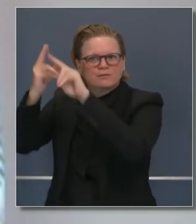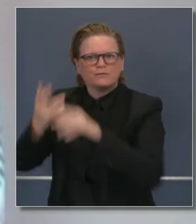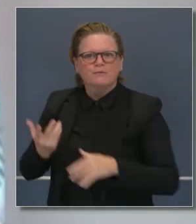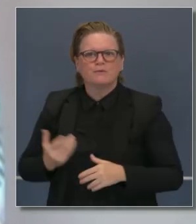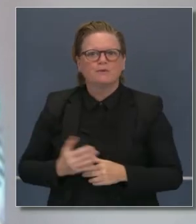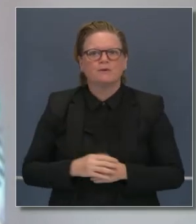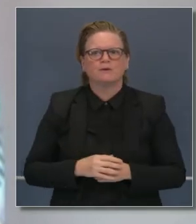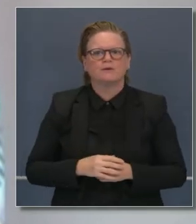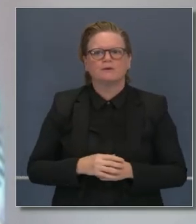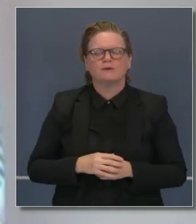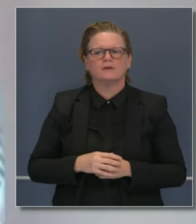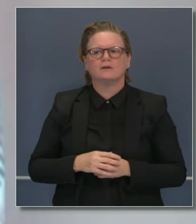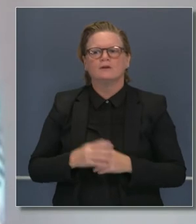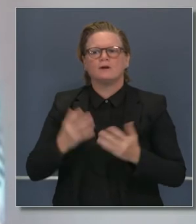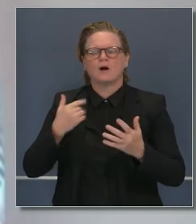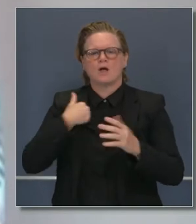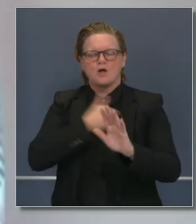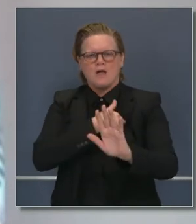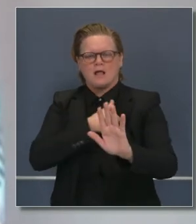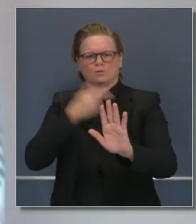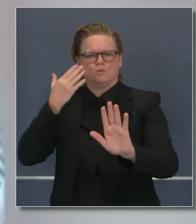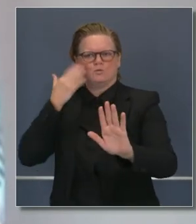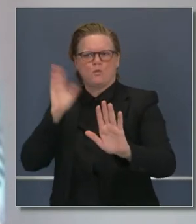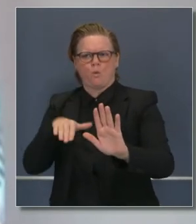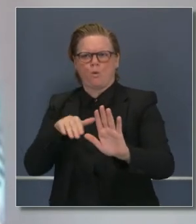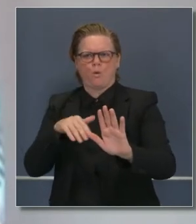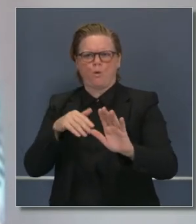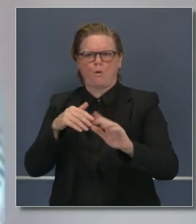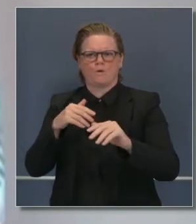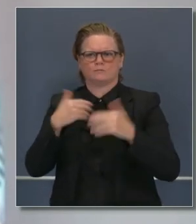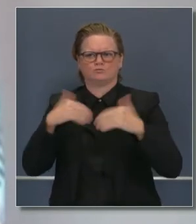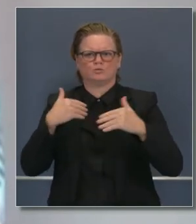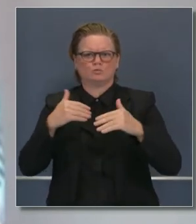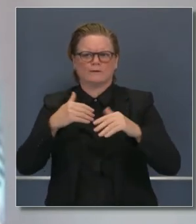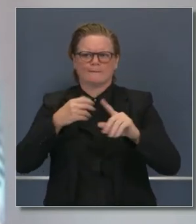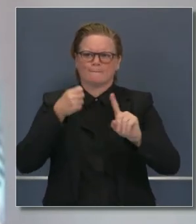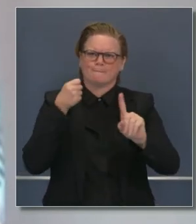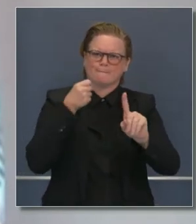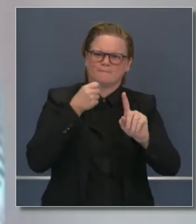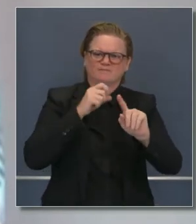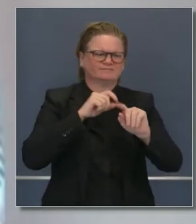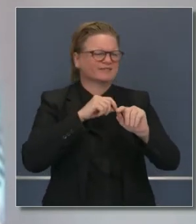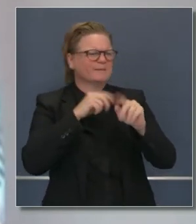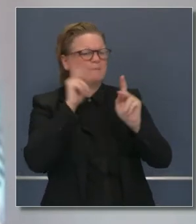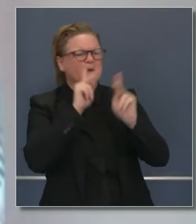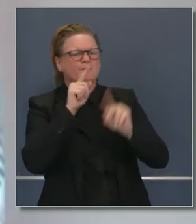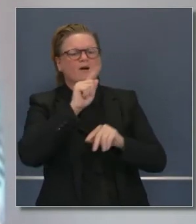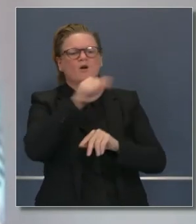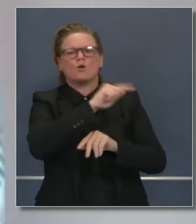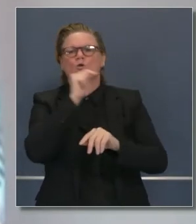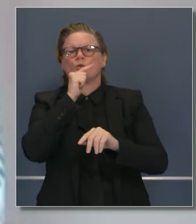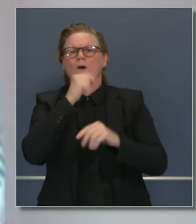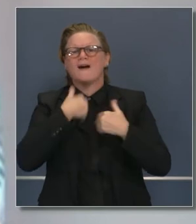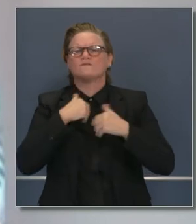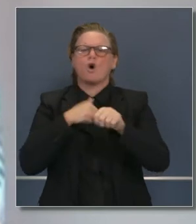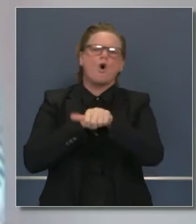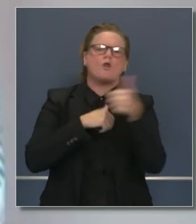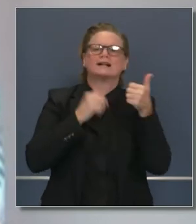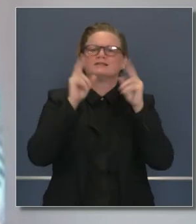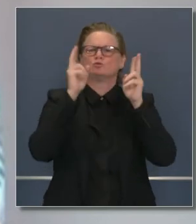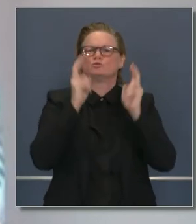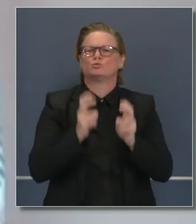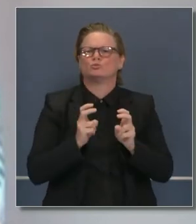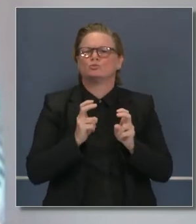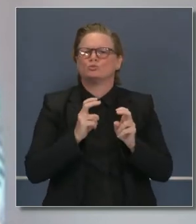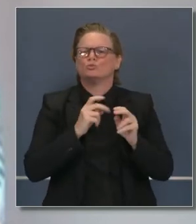procedimientos más temprano de lo necesario creaban otras consecuencias de salud más allá de COVID. Siempre vemos esto, no solo de